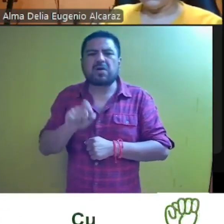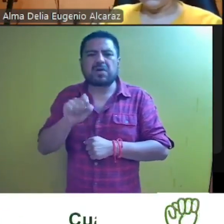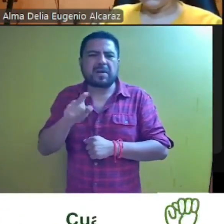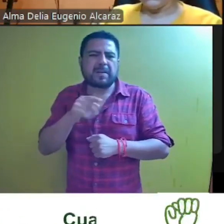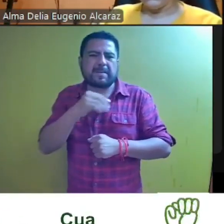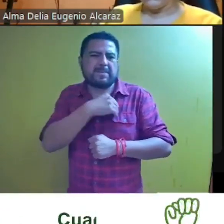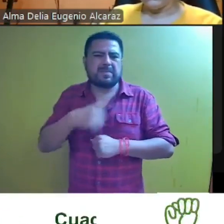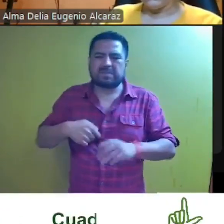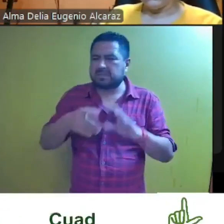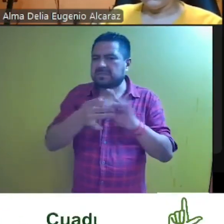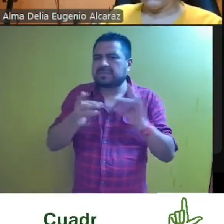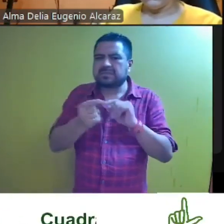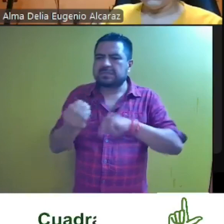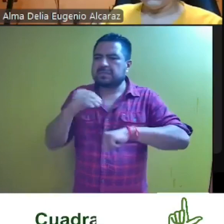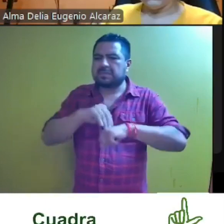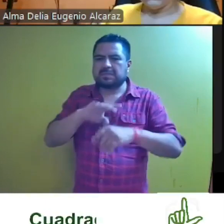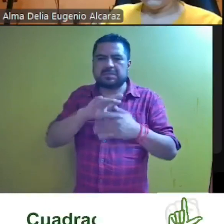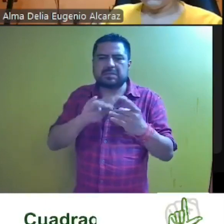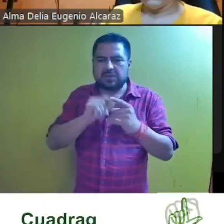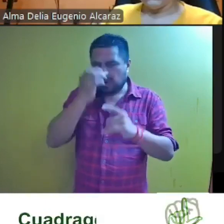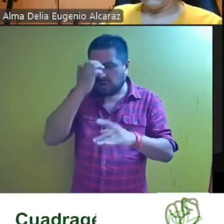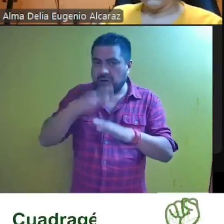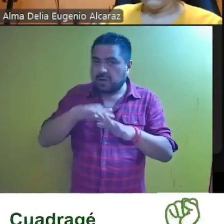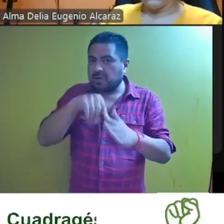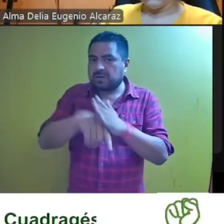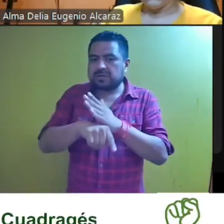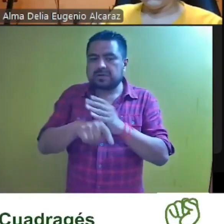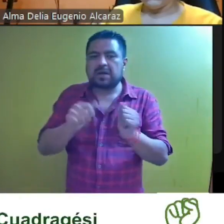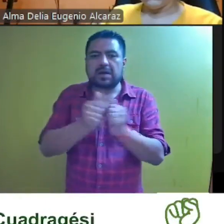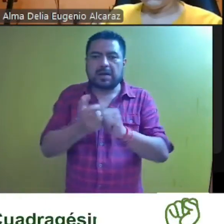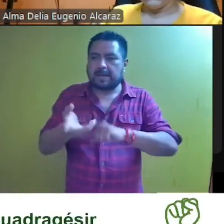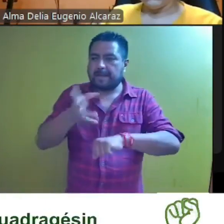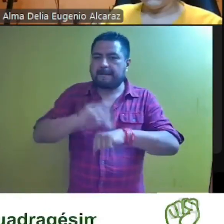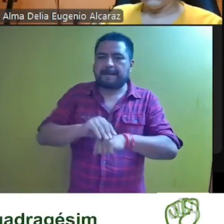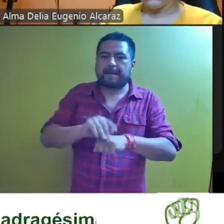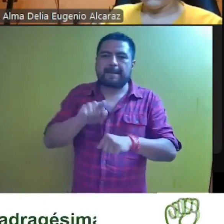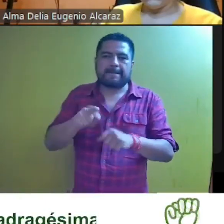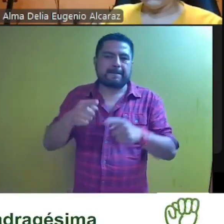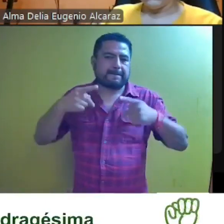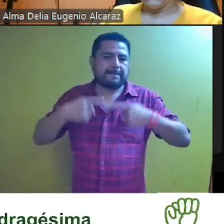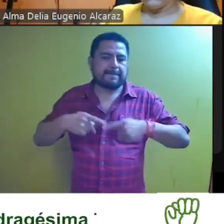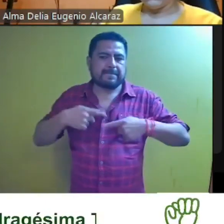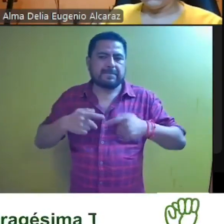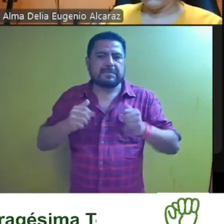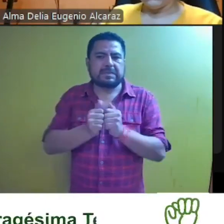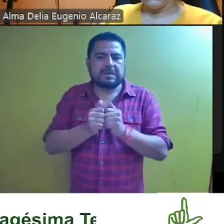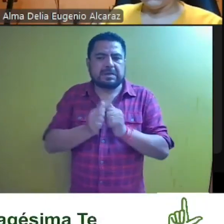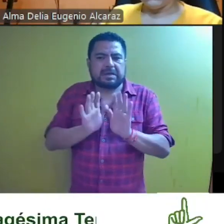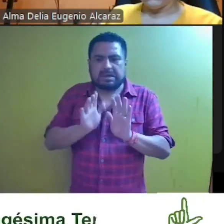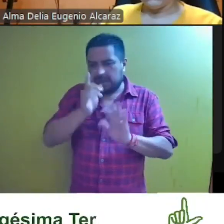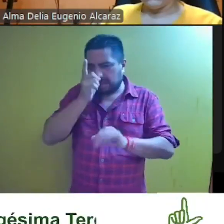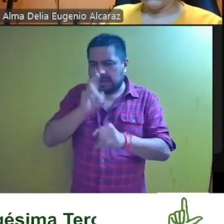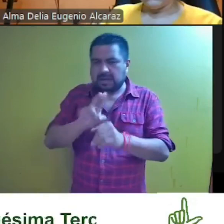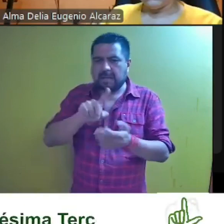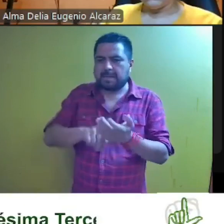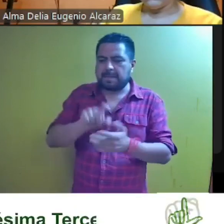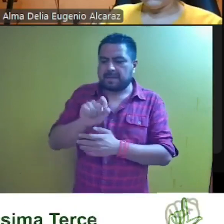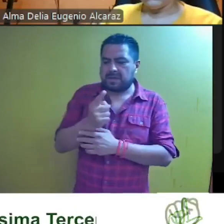multicitada se puso de manifiesto conocimiento la licencia por parte de la actora al menos desde el 21 de enero